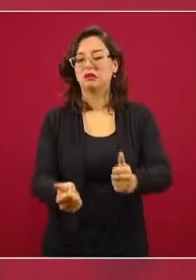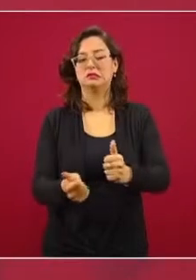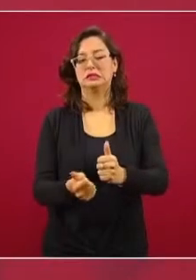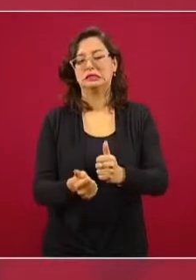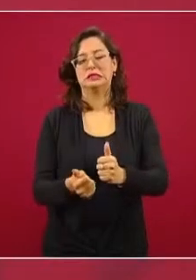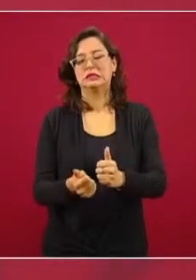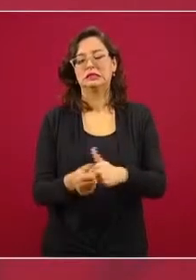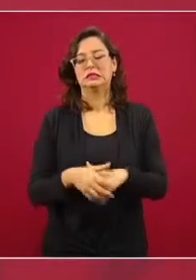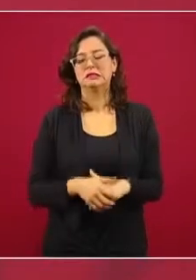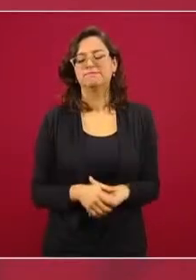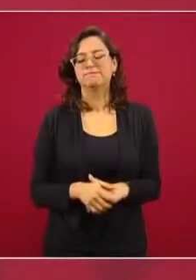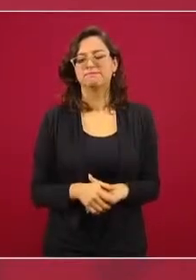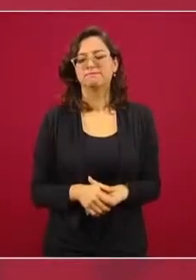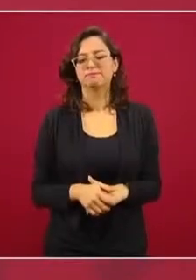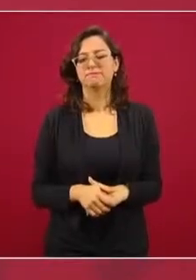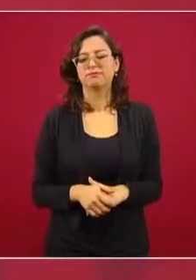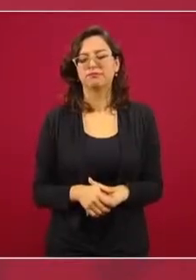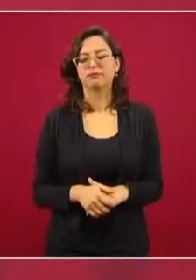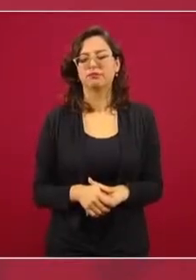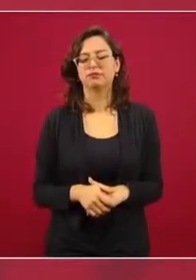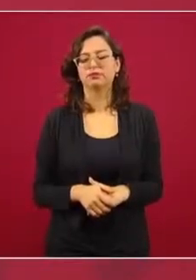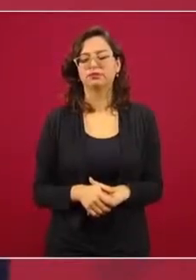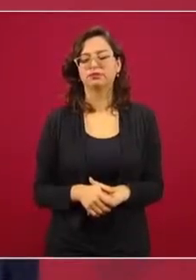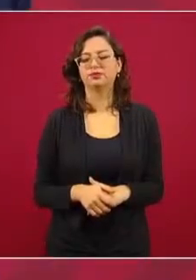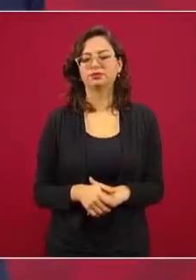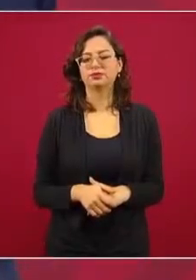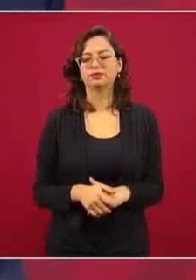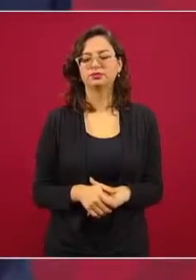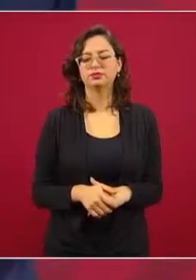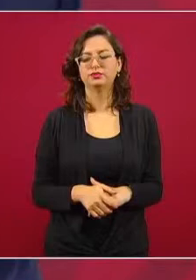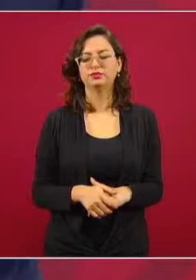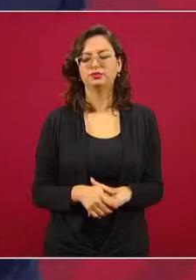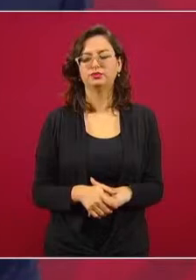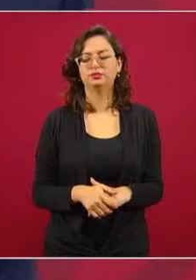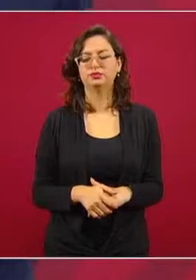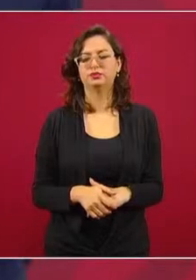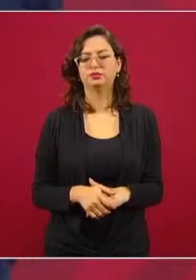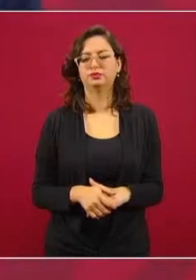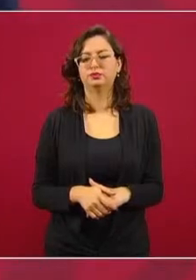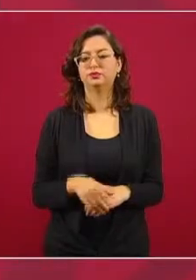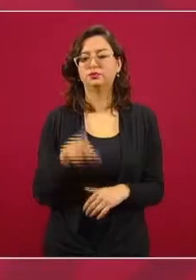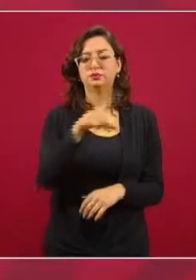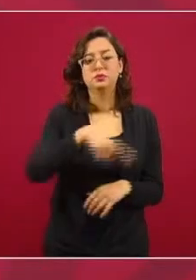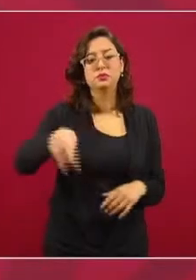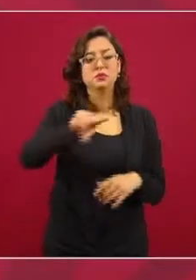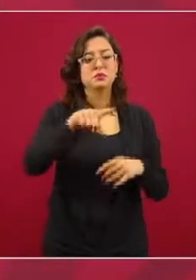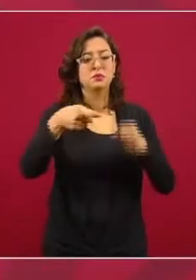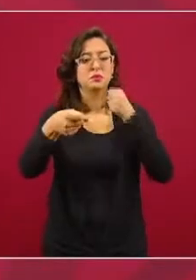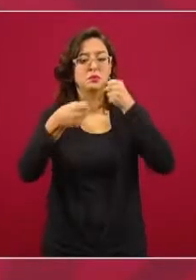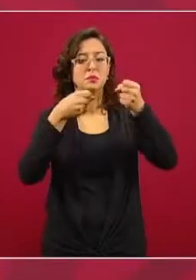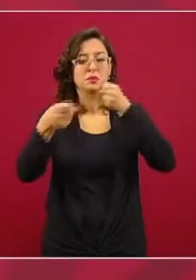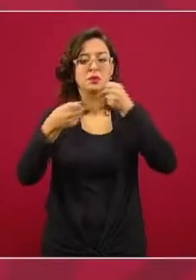Esto de la subvención a los periodistas